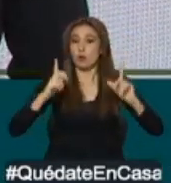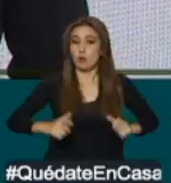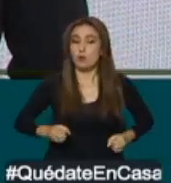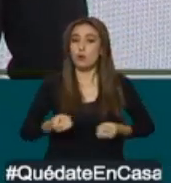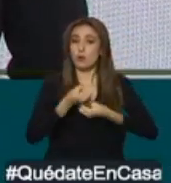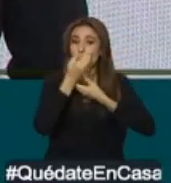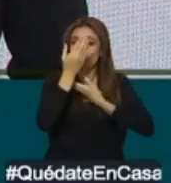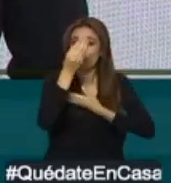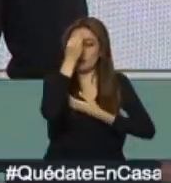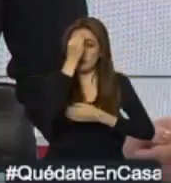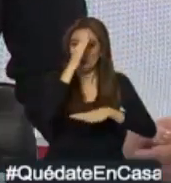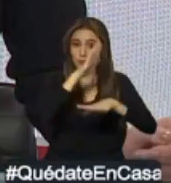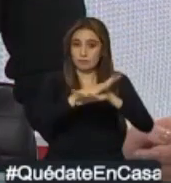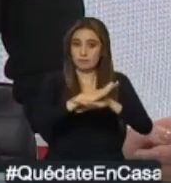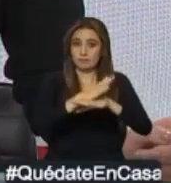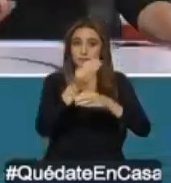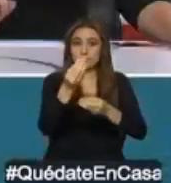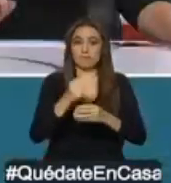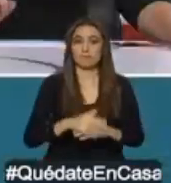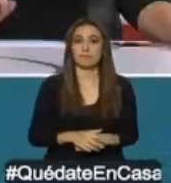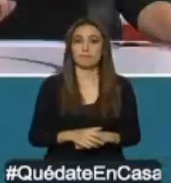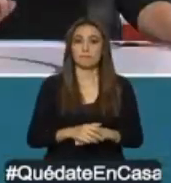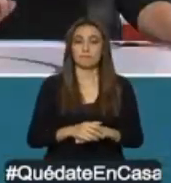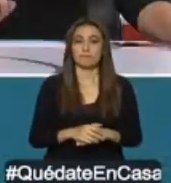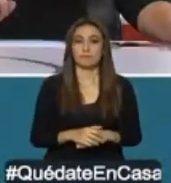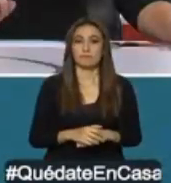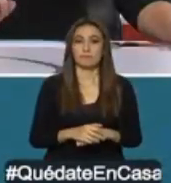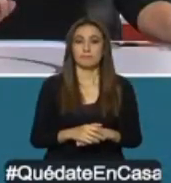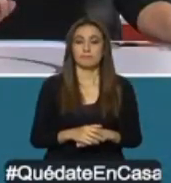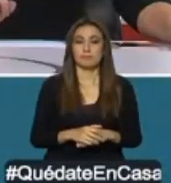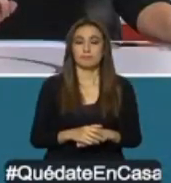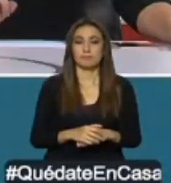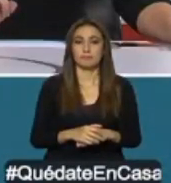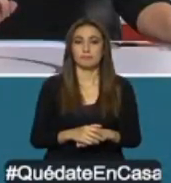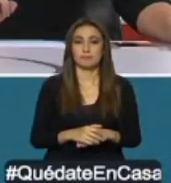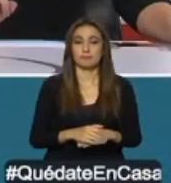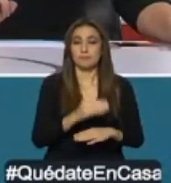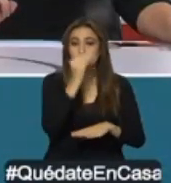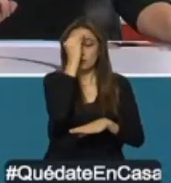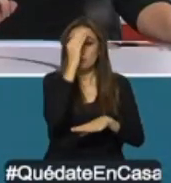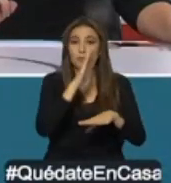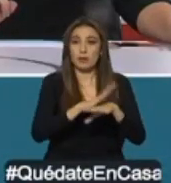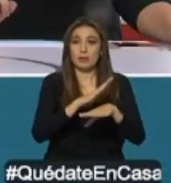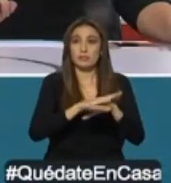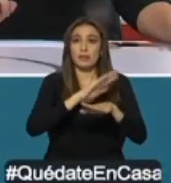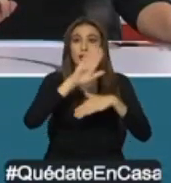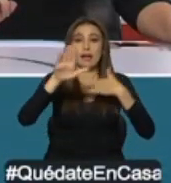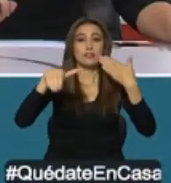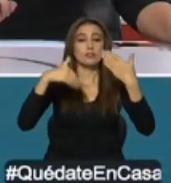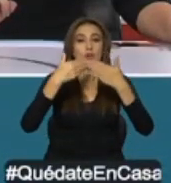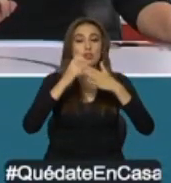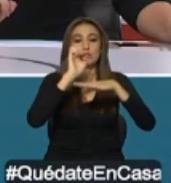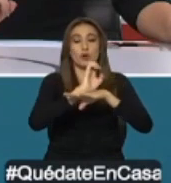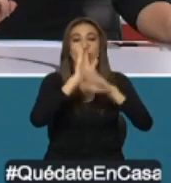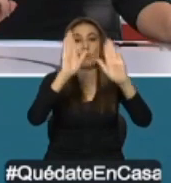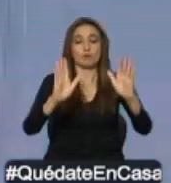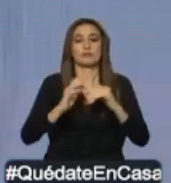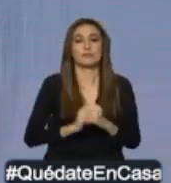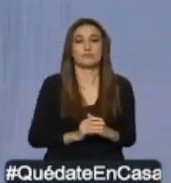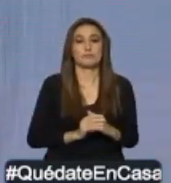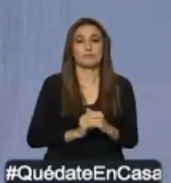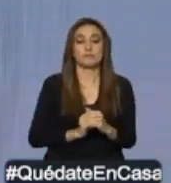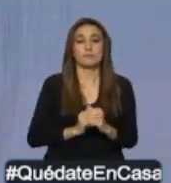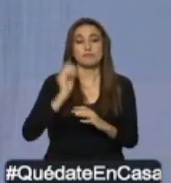Salud. Doctor, muy buenas tardes, le escuchamos. Muy buenas tardes, conciudadanos. Para el gobierno nacional,